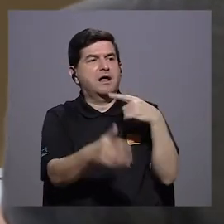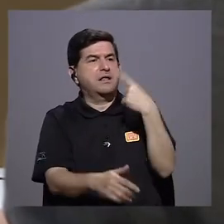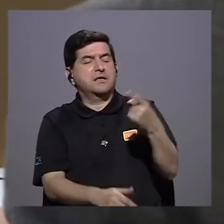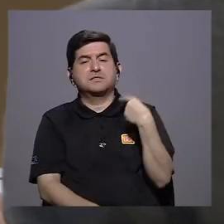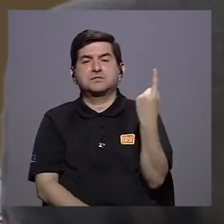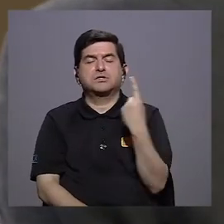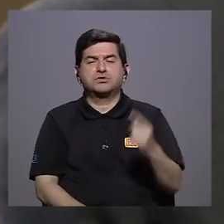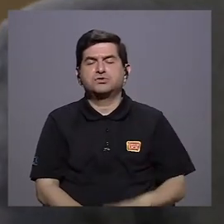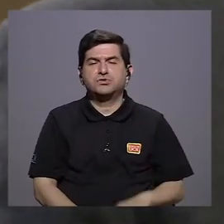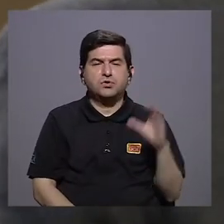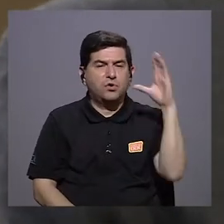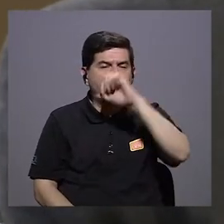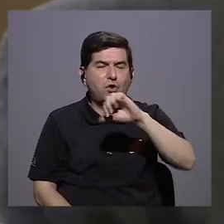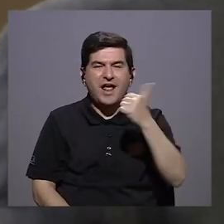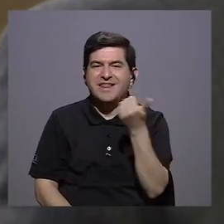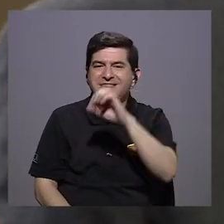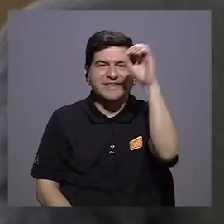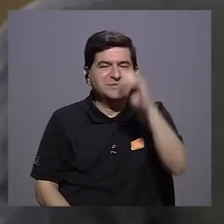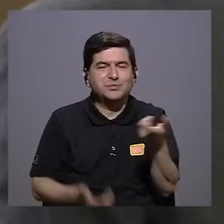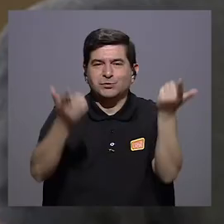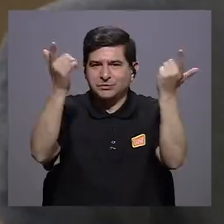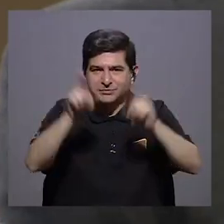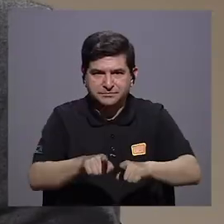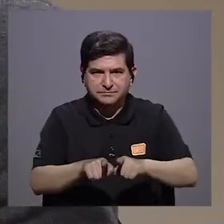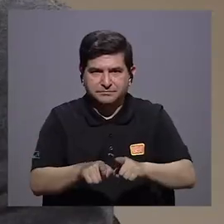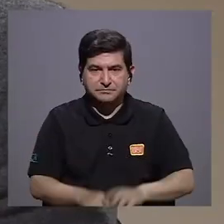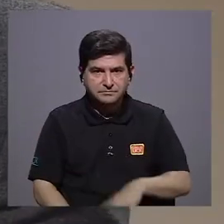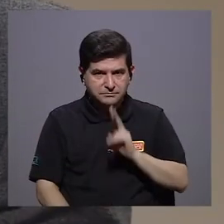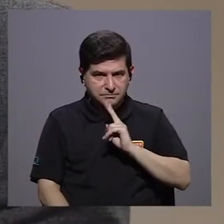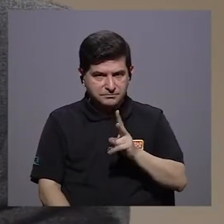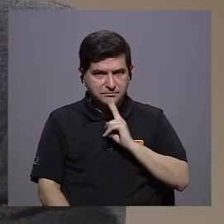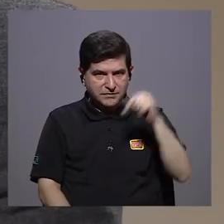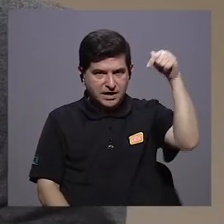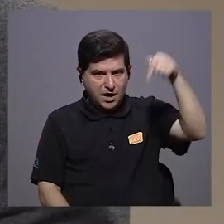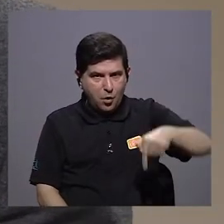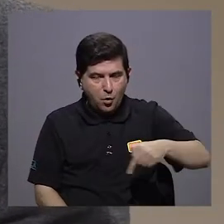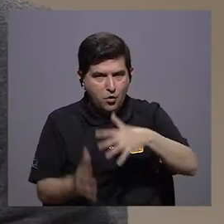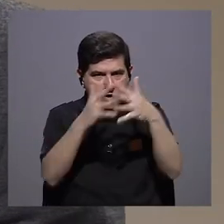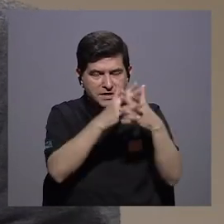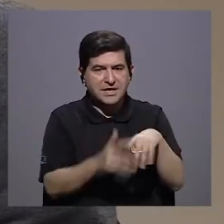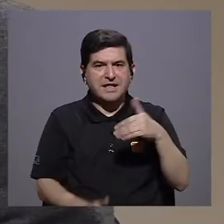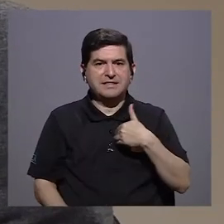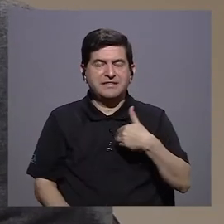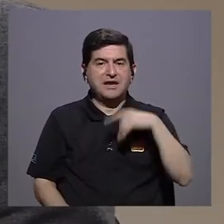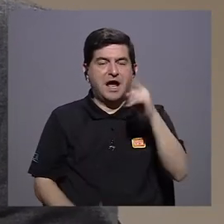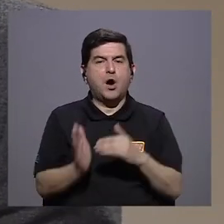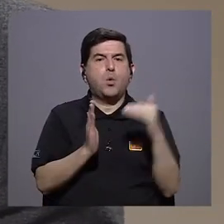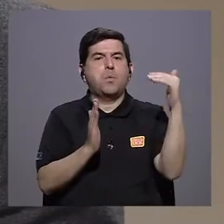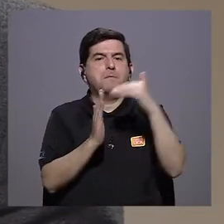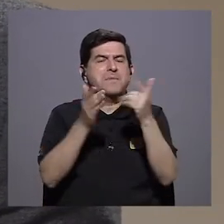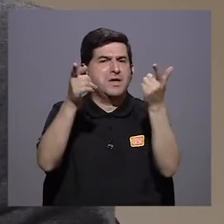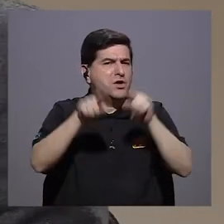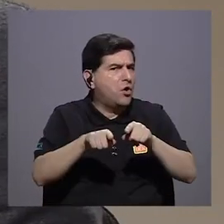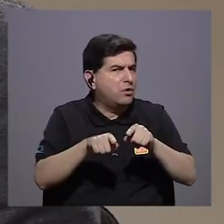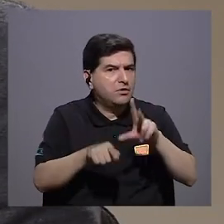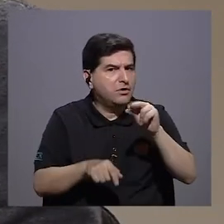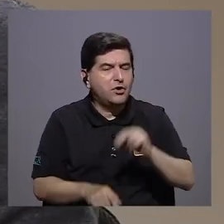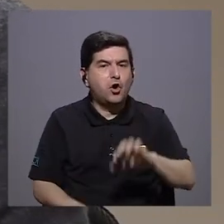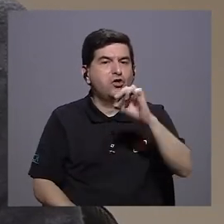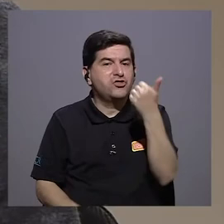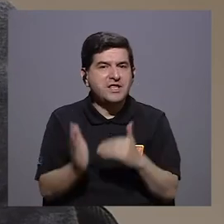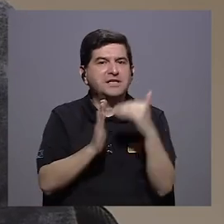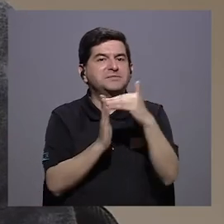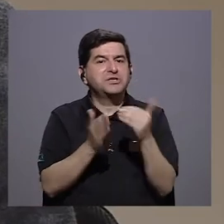se está diciendo que solo se está detectando 10% de los casos. Es decir, que en realidad, hoy, Estados Unidos tiene un millón de casos detectados, pero se dice que en realidad